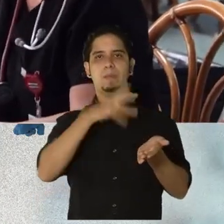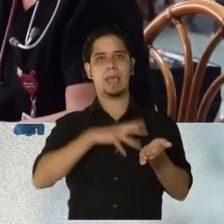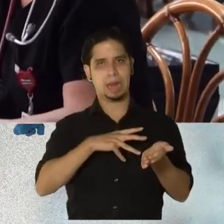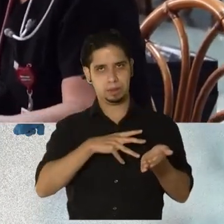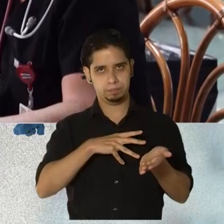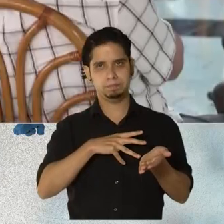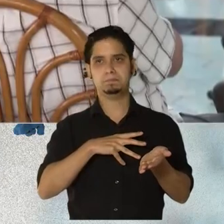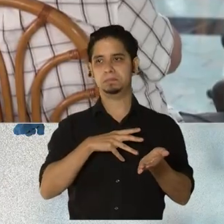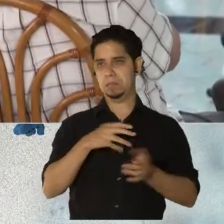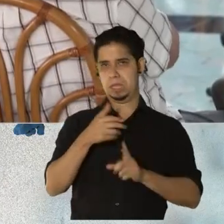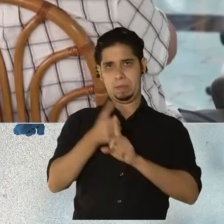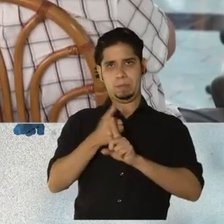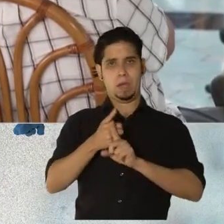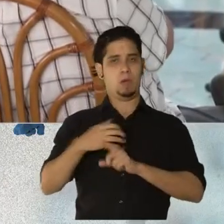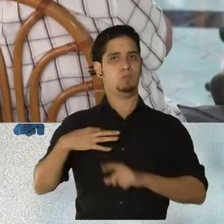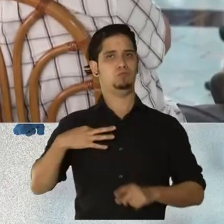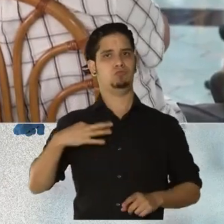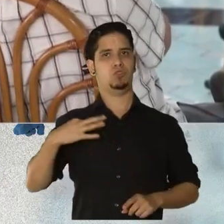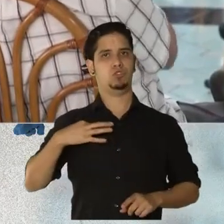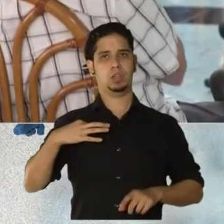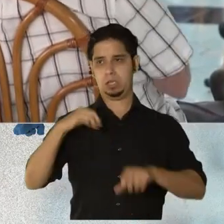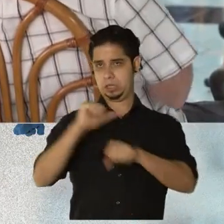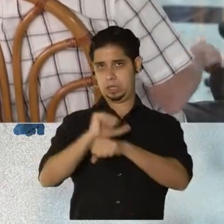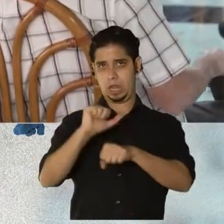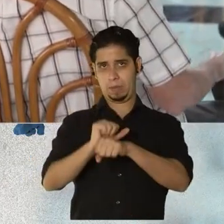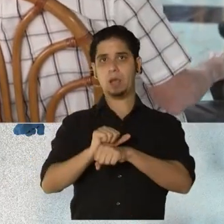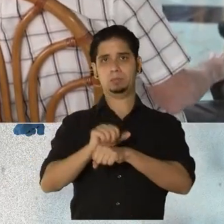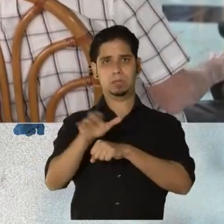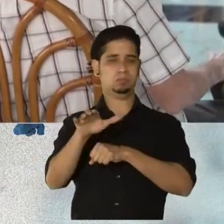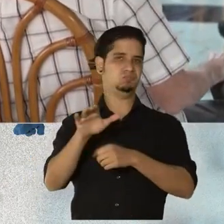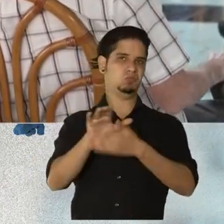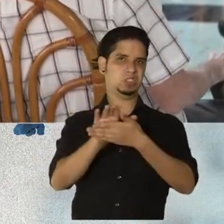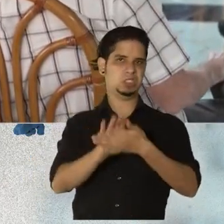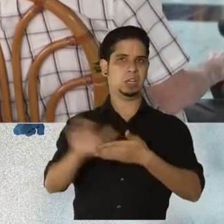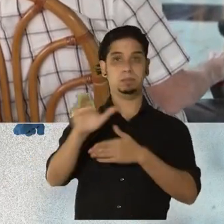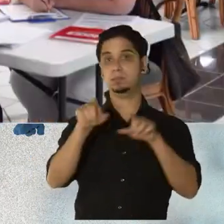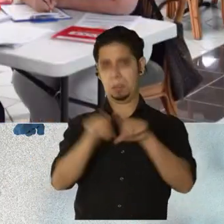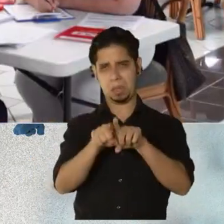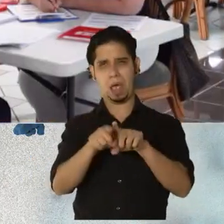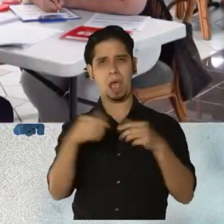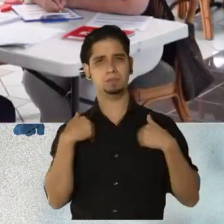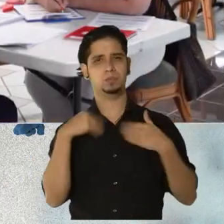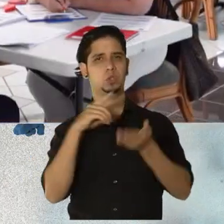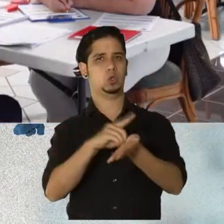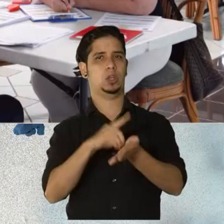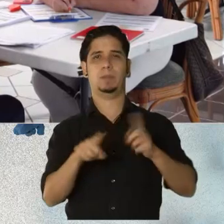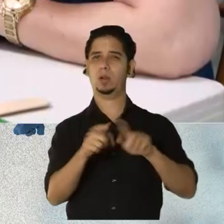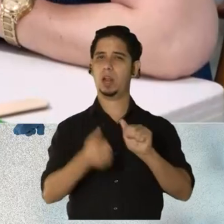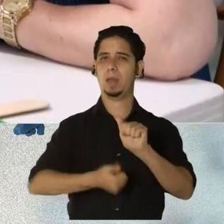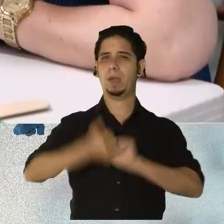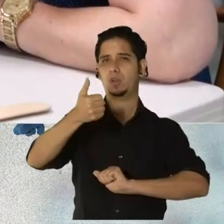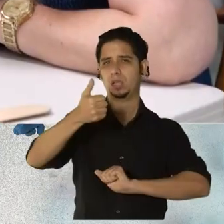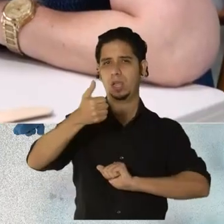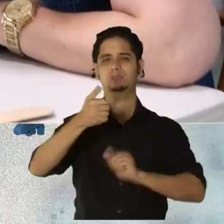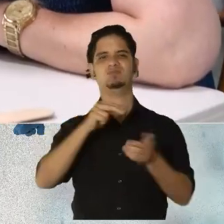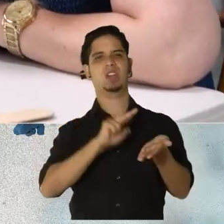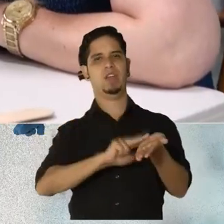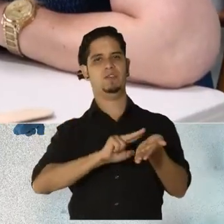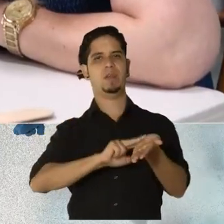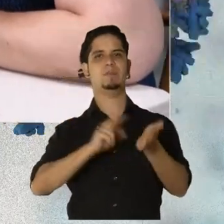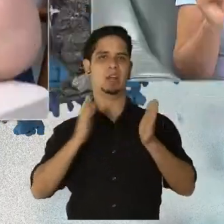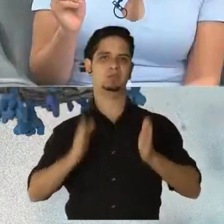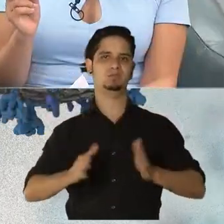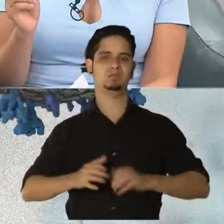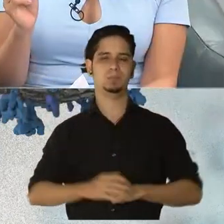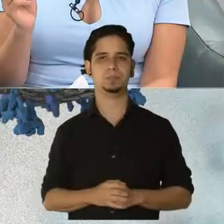voluntarias que trabajan con el colegio, también hay doctores también, pero la mayoría son personal de enfermería. En